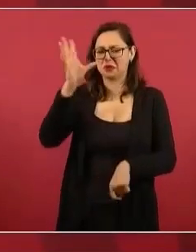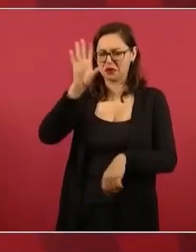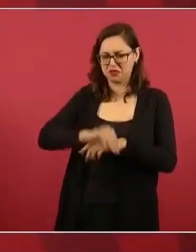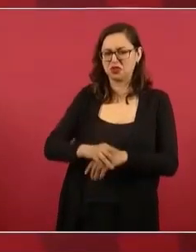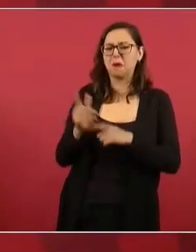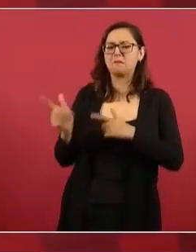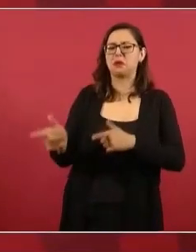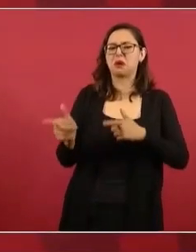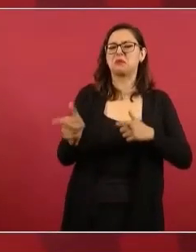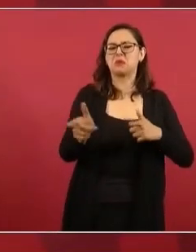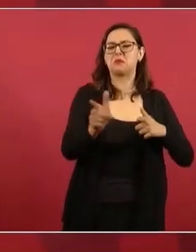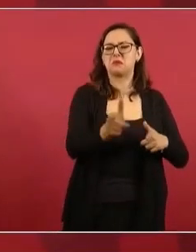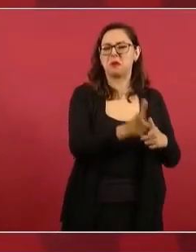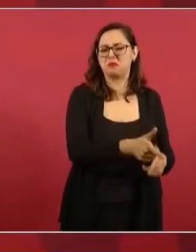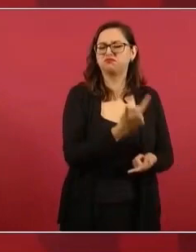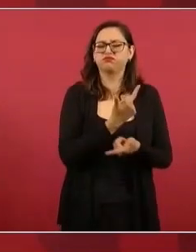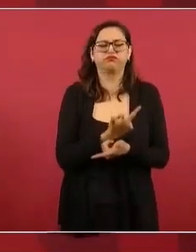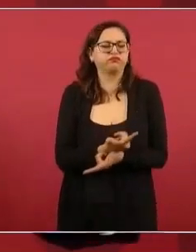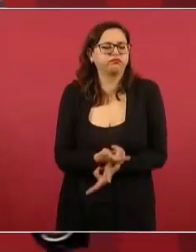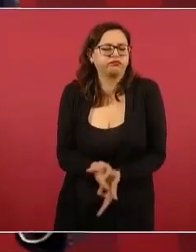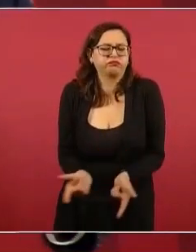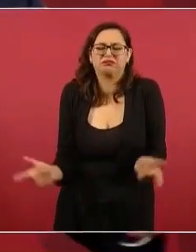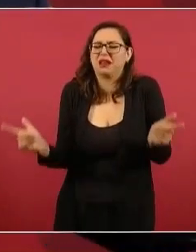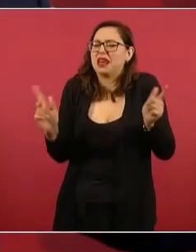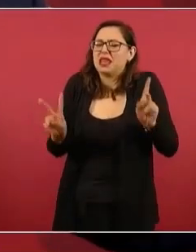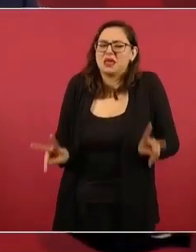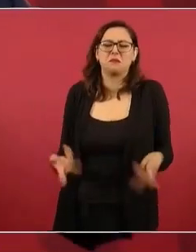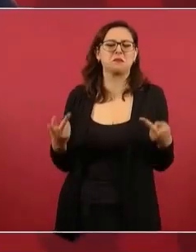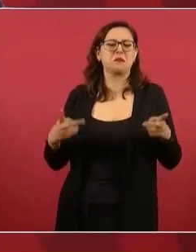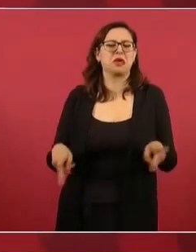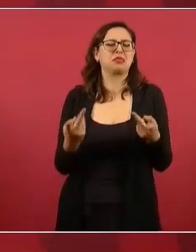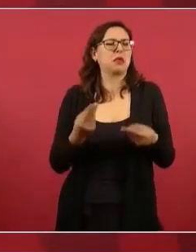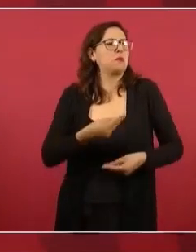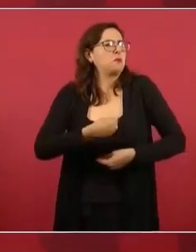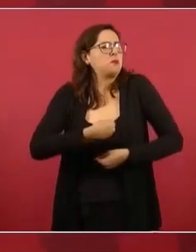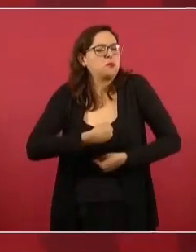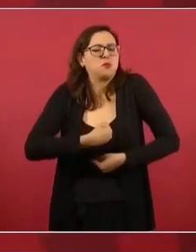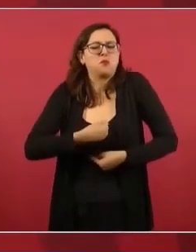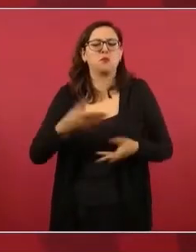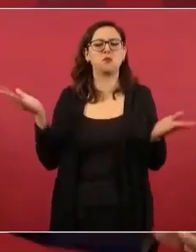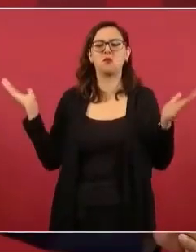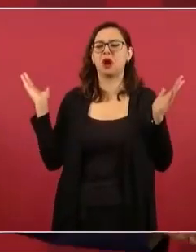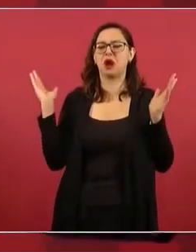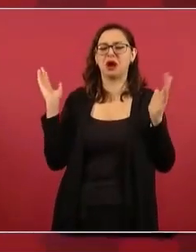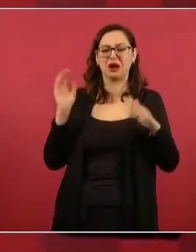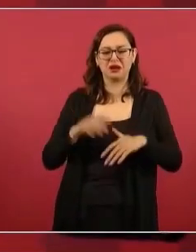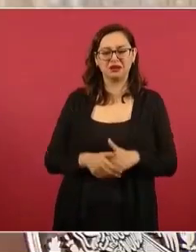de alto poder en cualquier tienda,